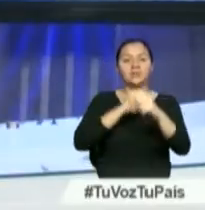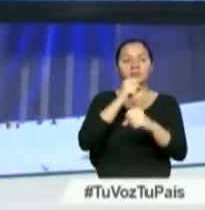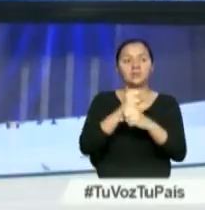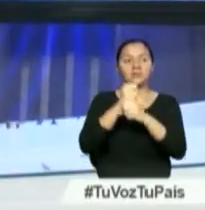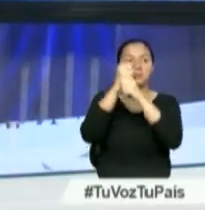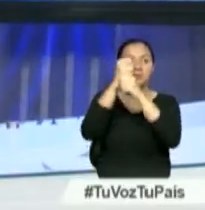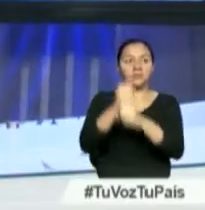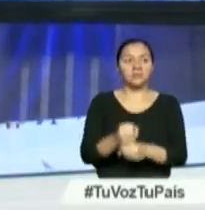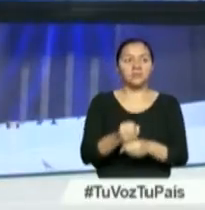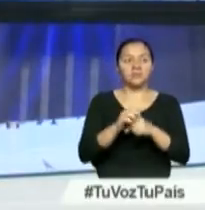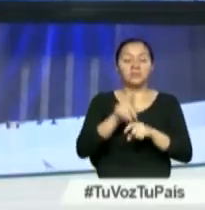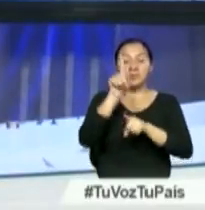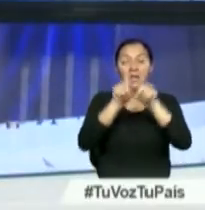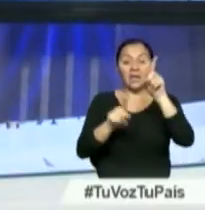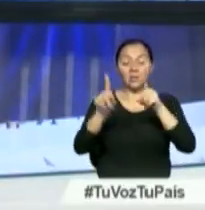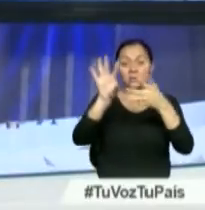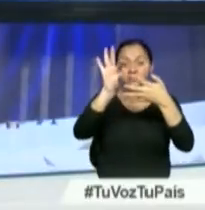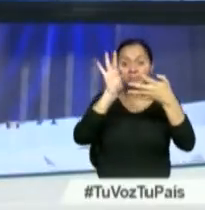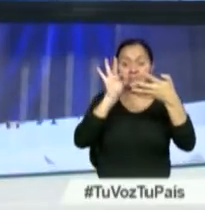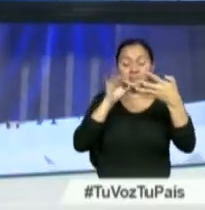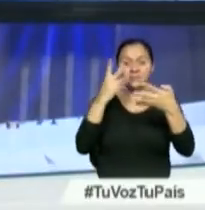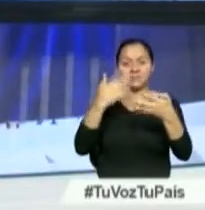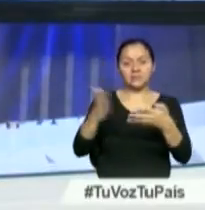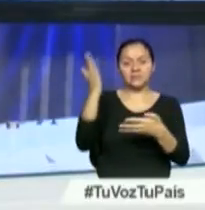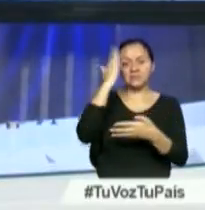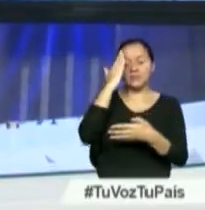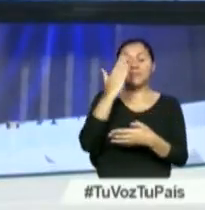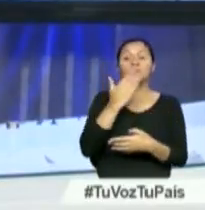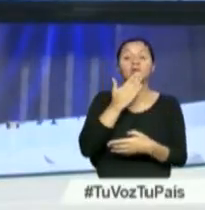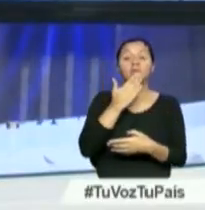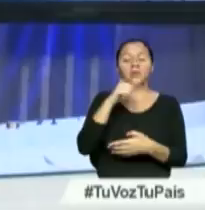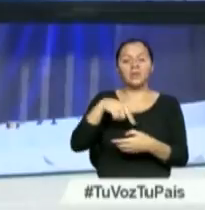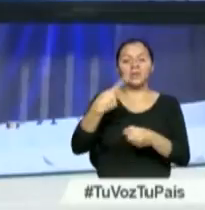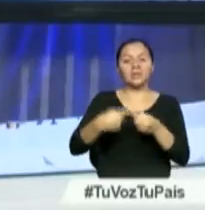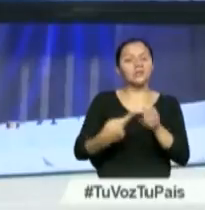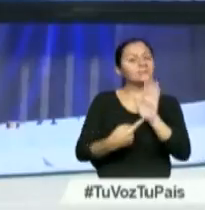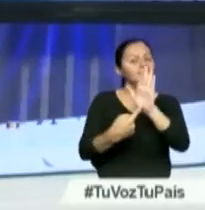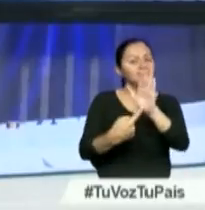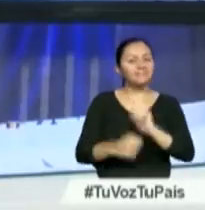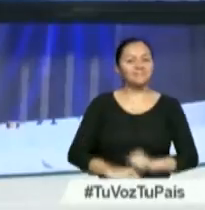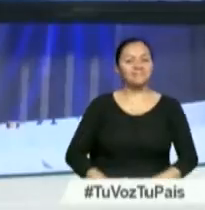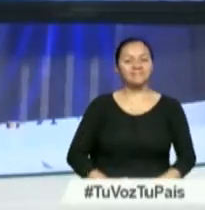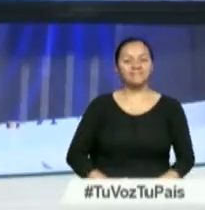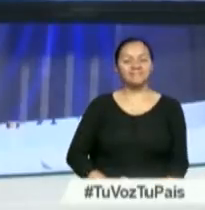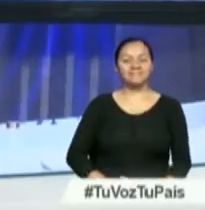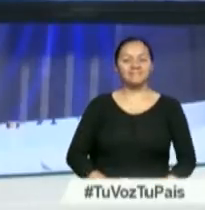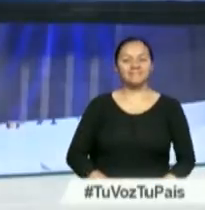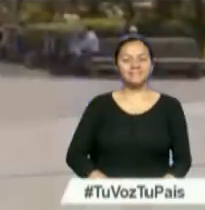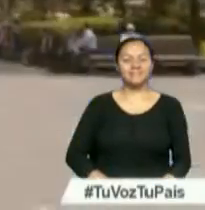fundación. Algunas alternativas para conocer la carita de Dios se las presentamos a continuación.